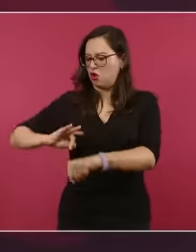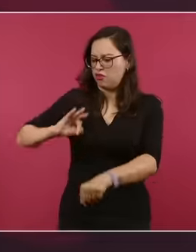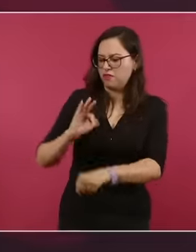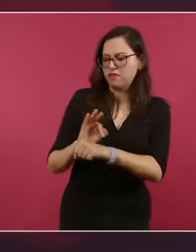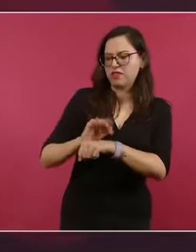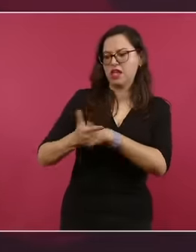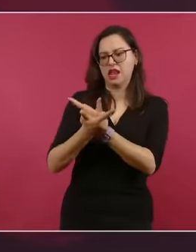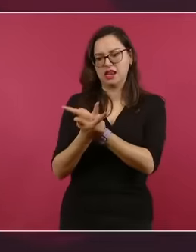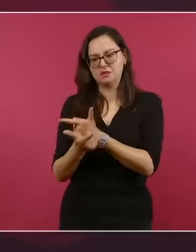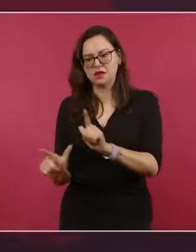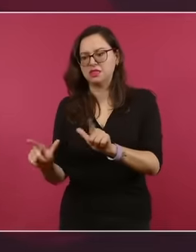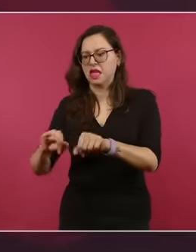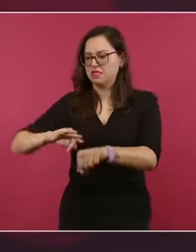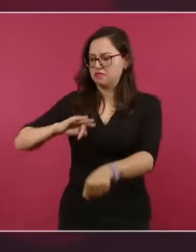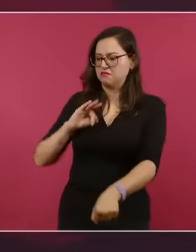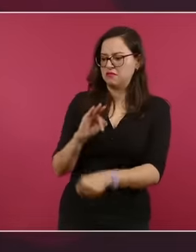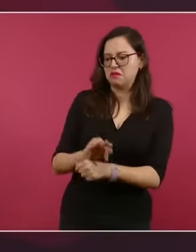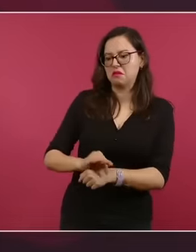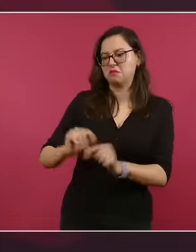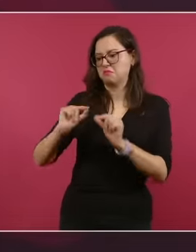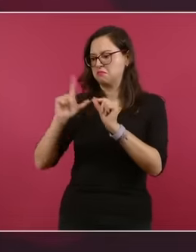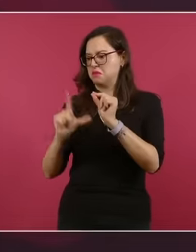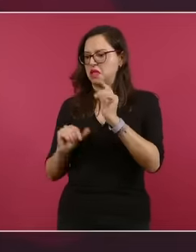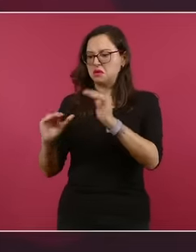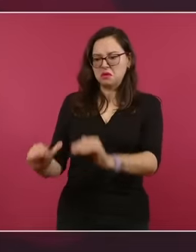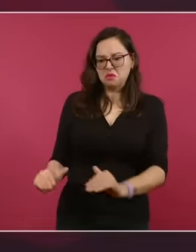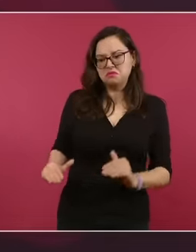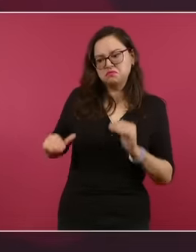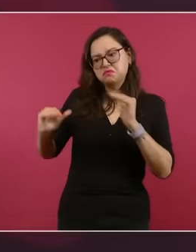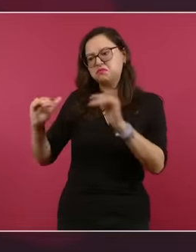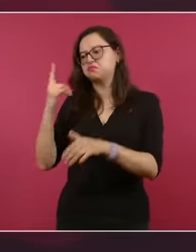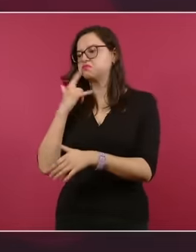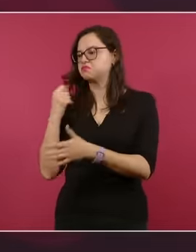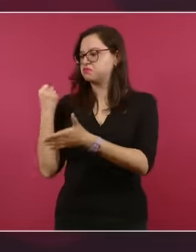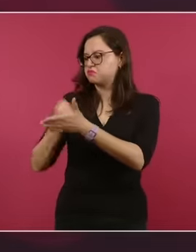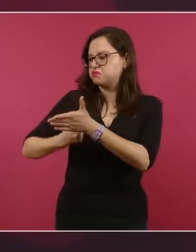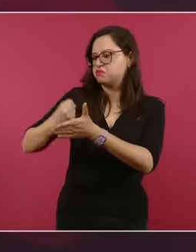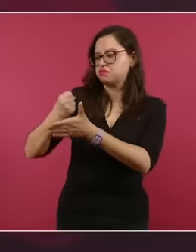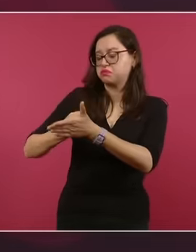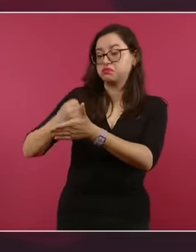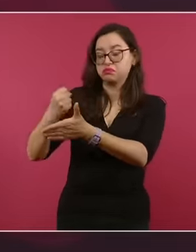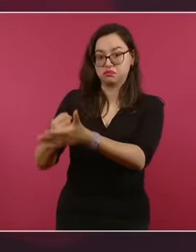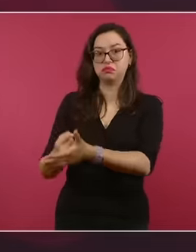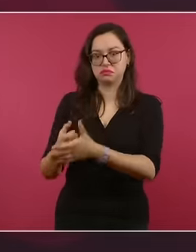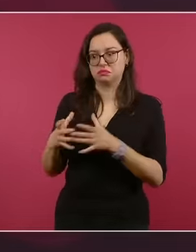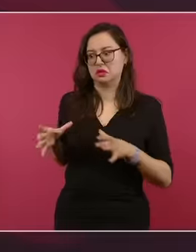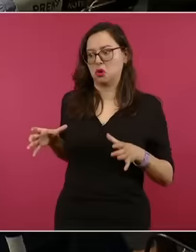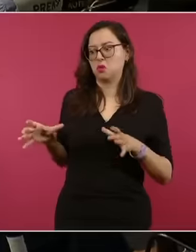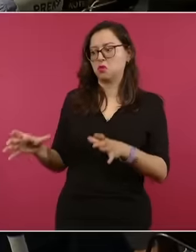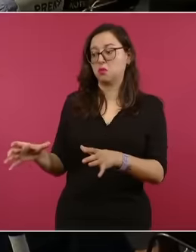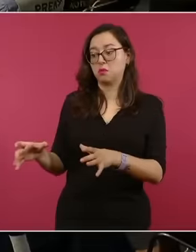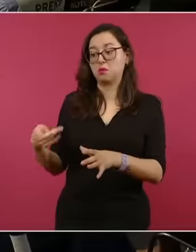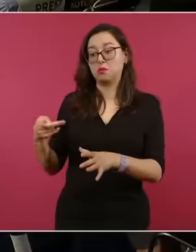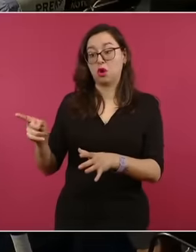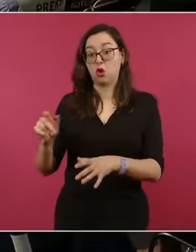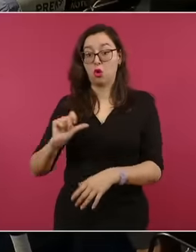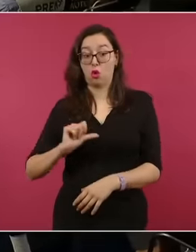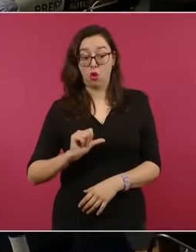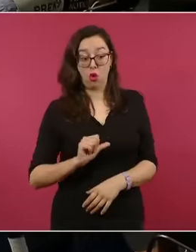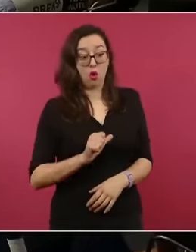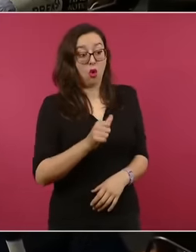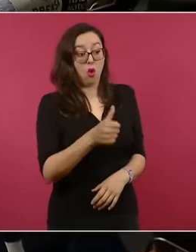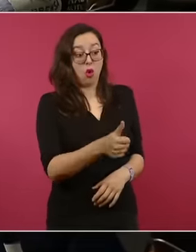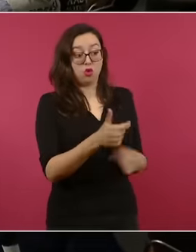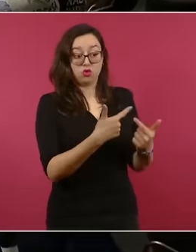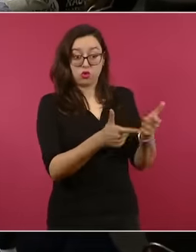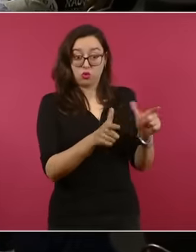la soberanía de México? Bueno, han habido grupos en la